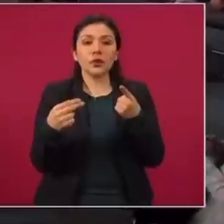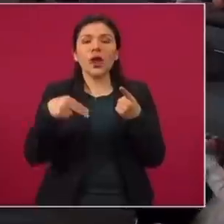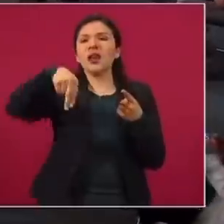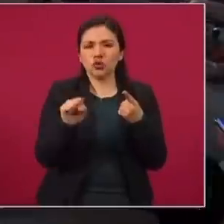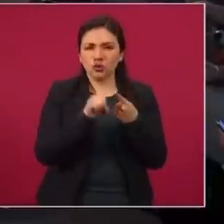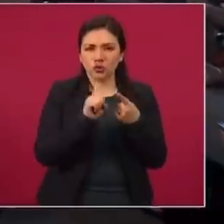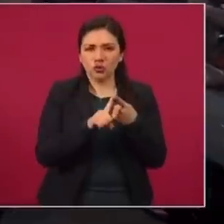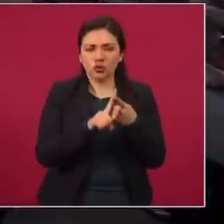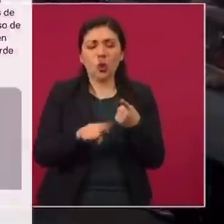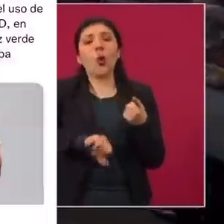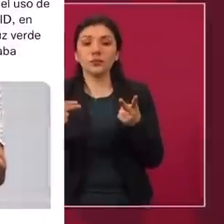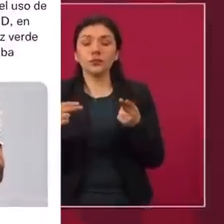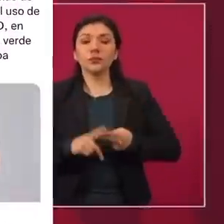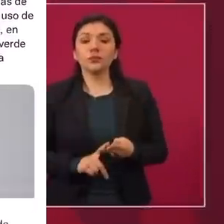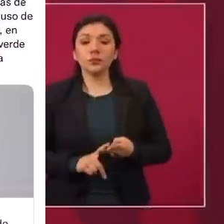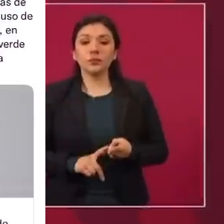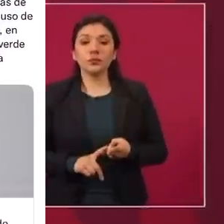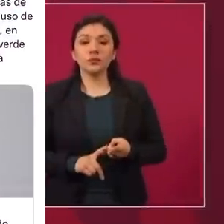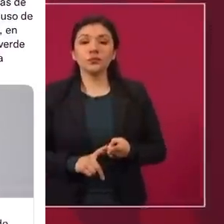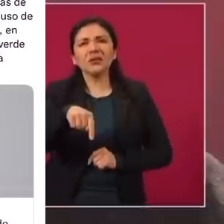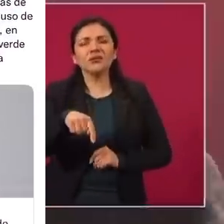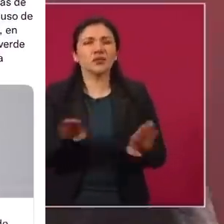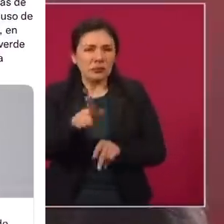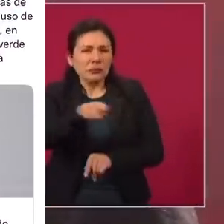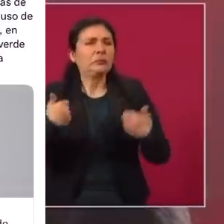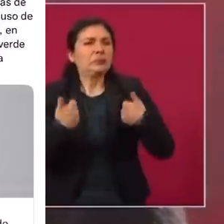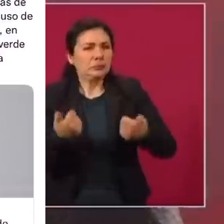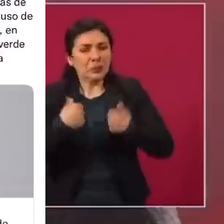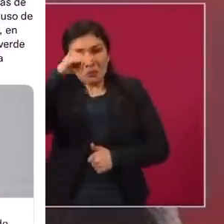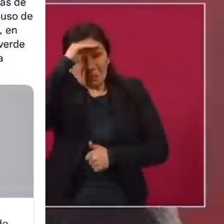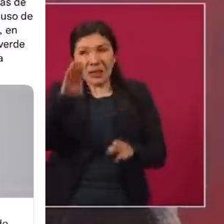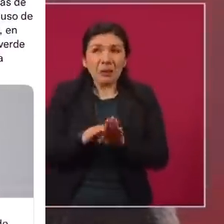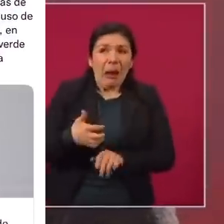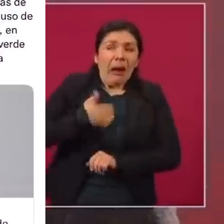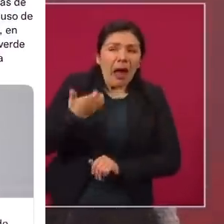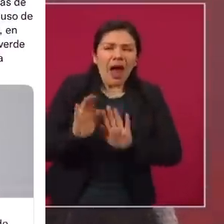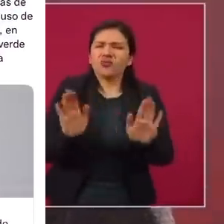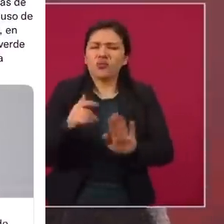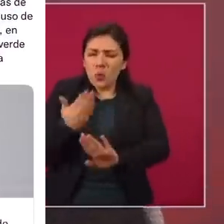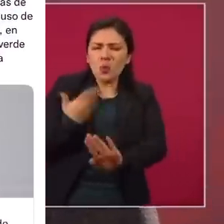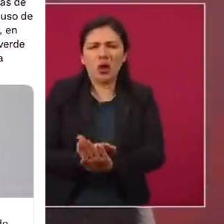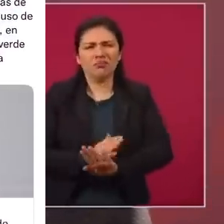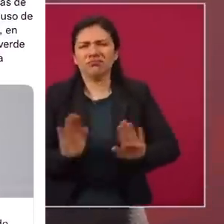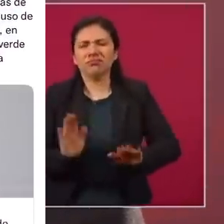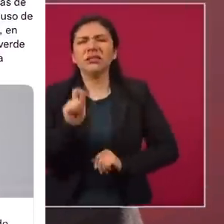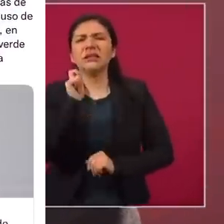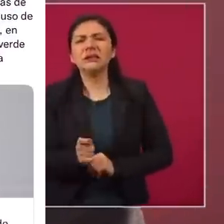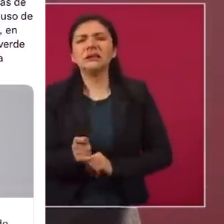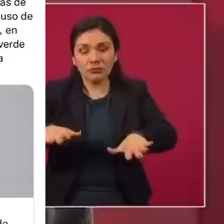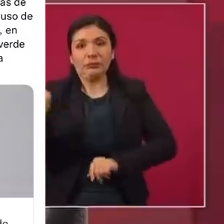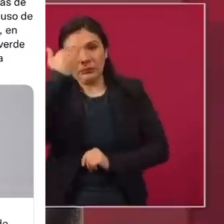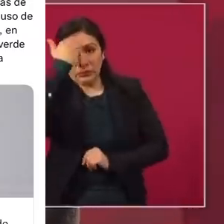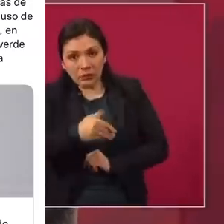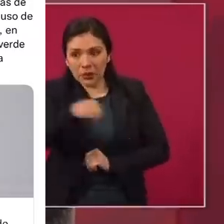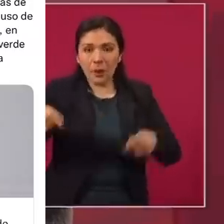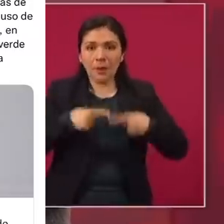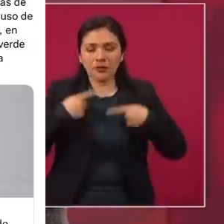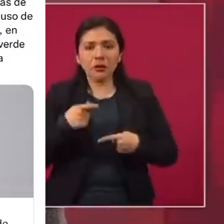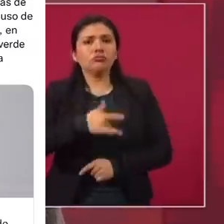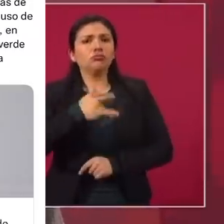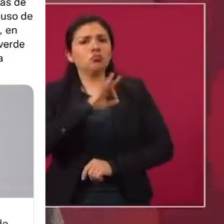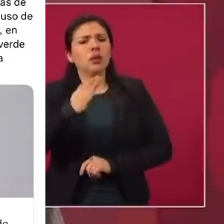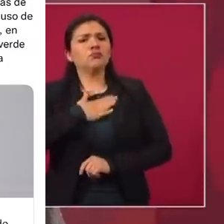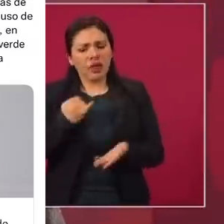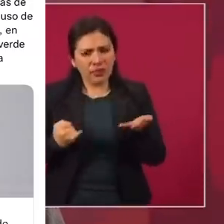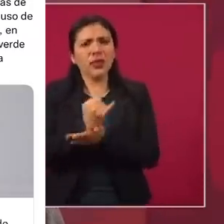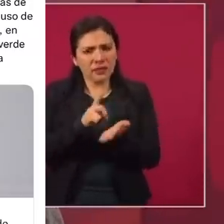Nexus y la otra Animal Político. Que nadie se ofenda, es informar y ejercer nuestro derecho